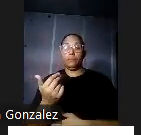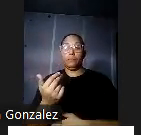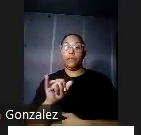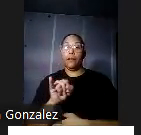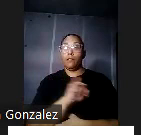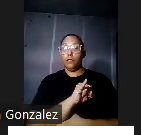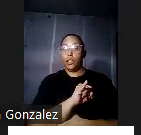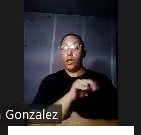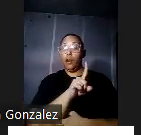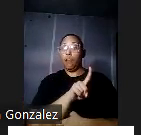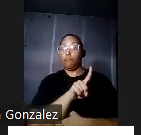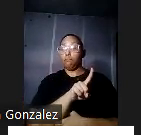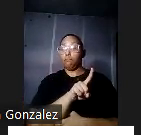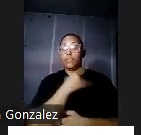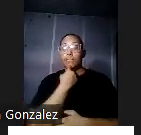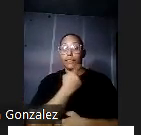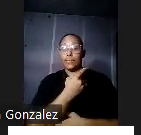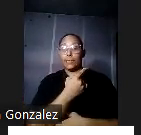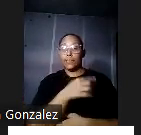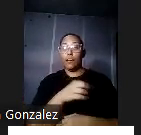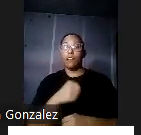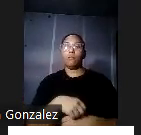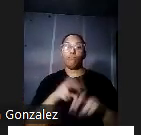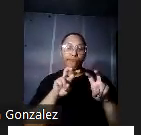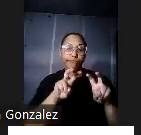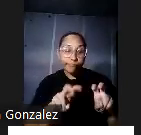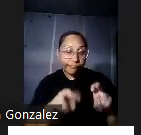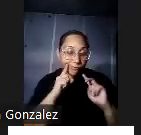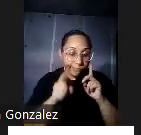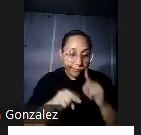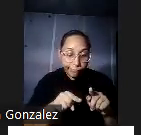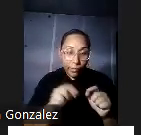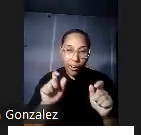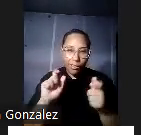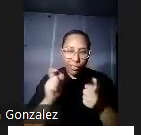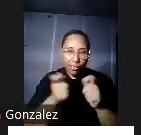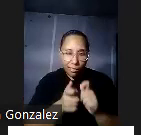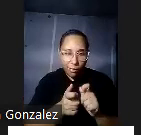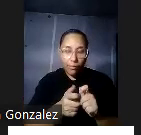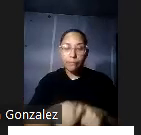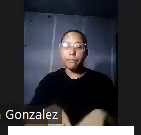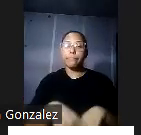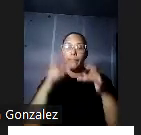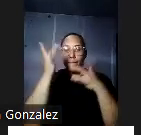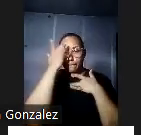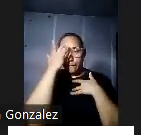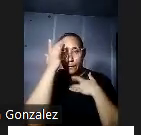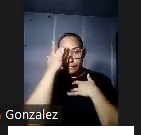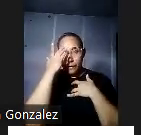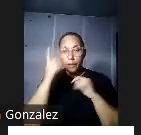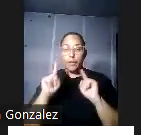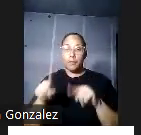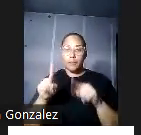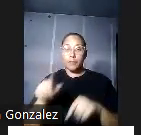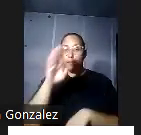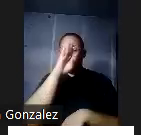pie de la foto decía haciendo observaciones microscópicas a fin de averiguar las enfermedades que padecen los que asisten a la clínica y a la derecha